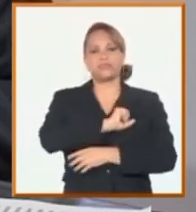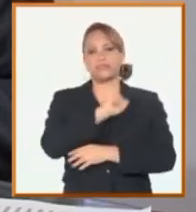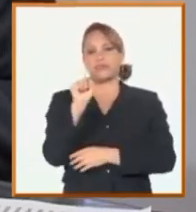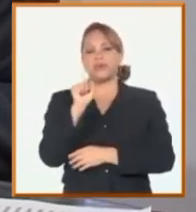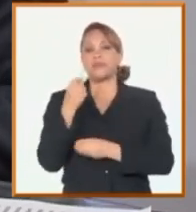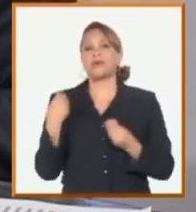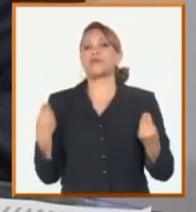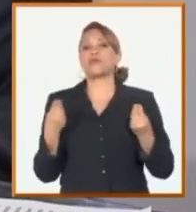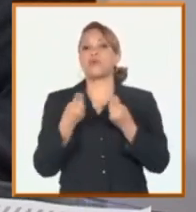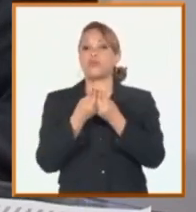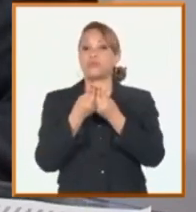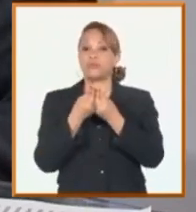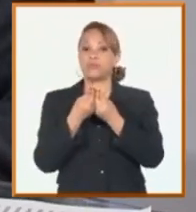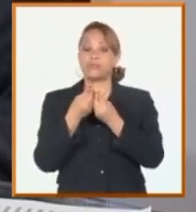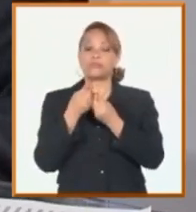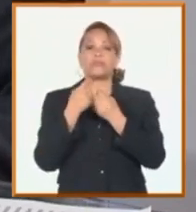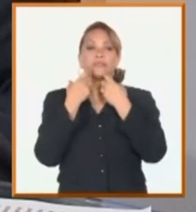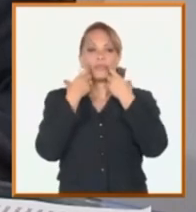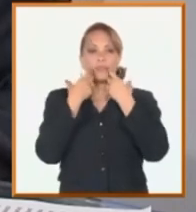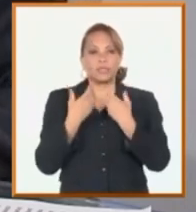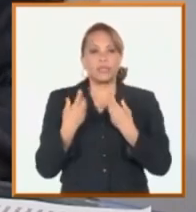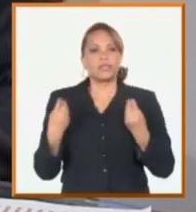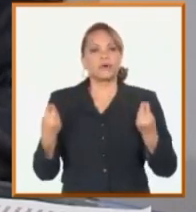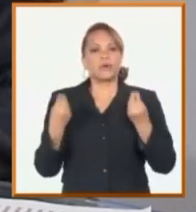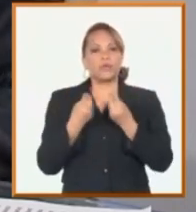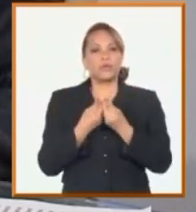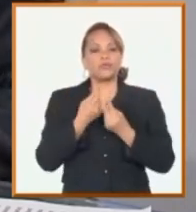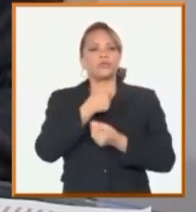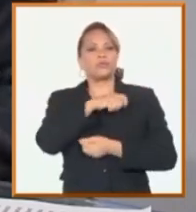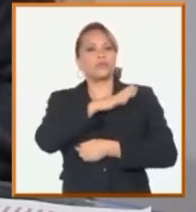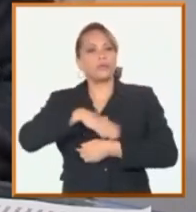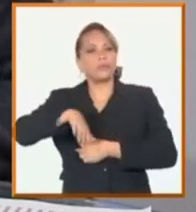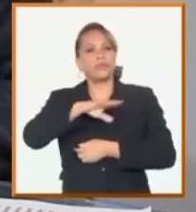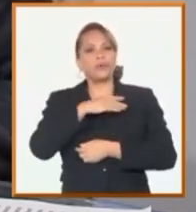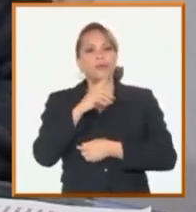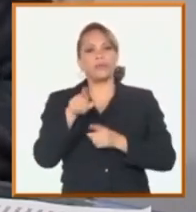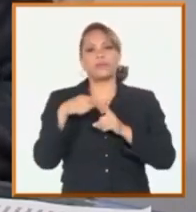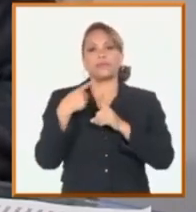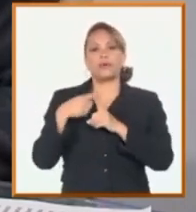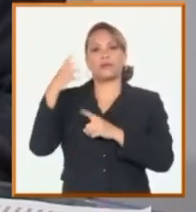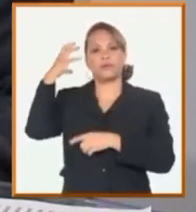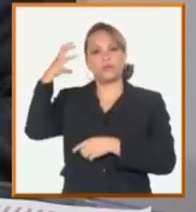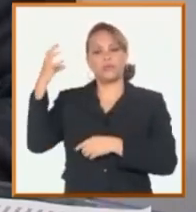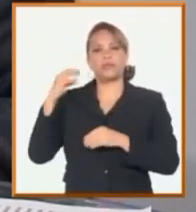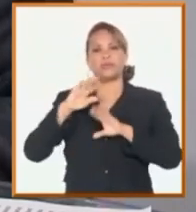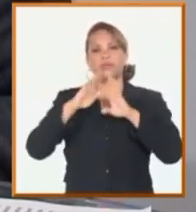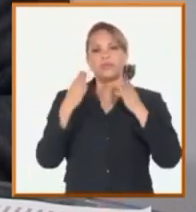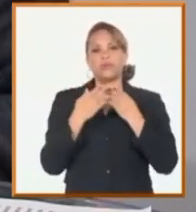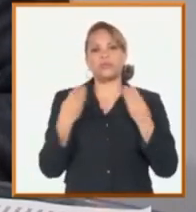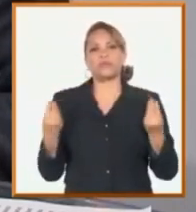unidad, muy importante, con participación del pueblo, comprensión de la situación que tiene el país,